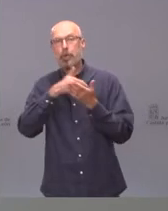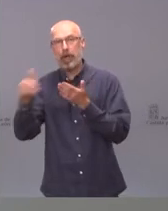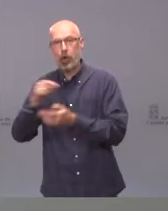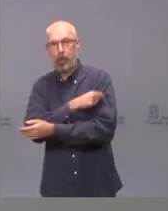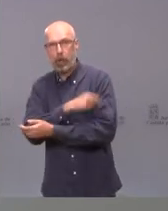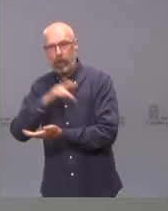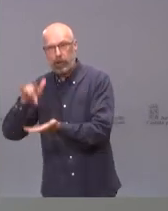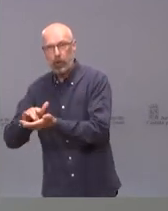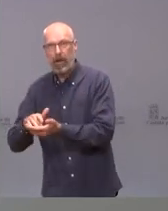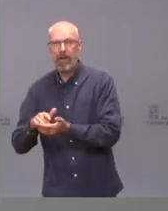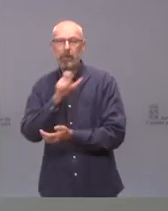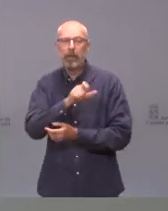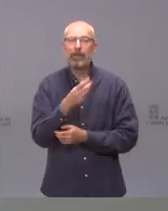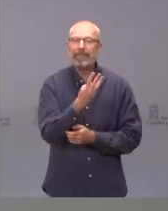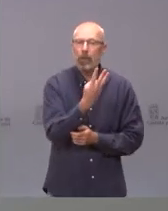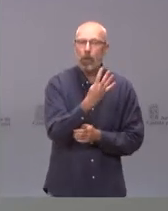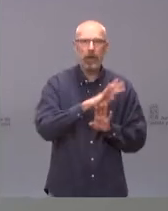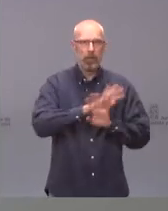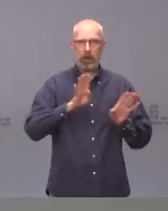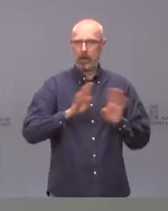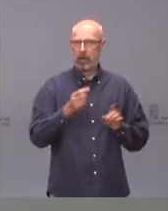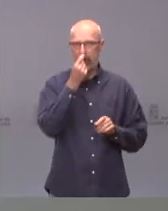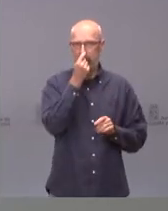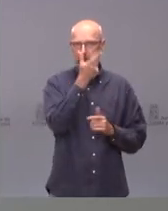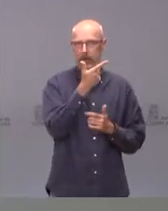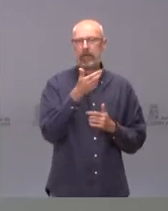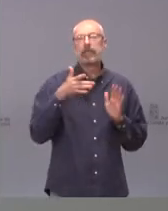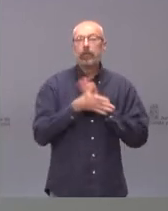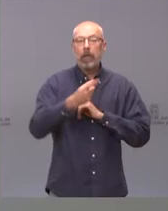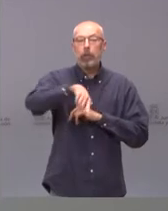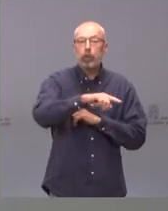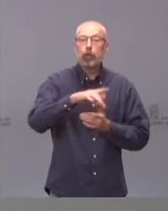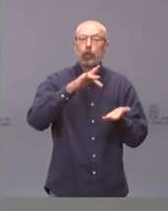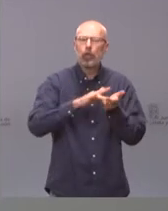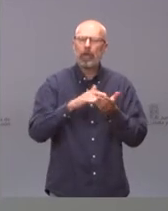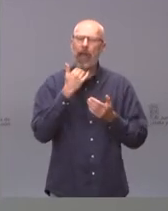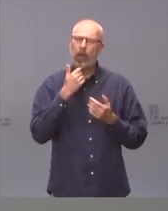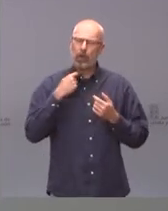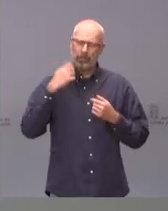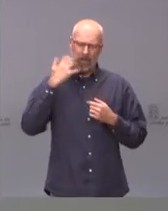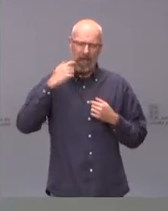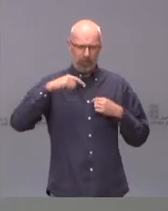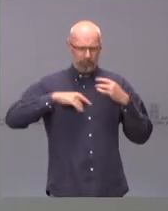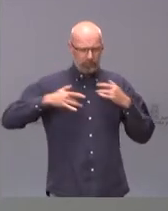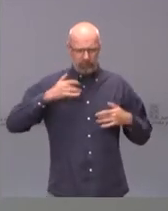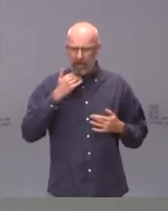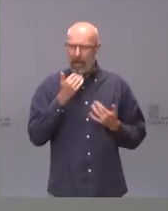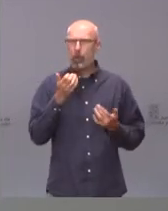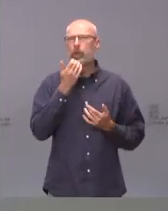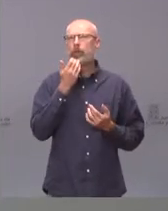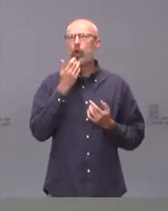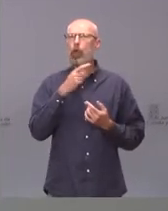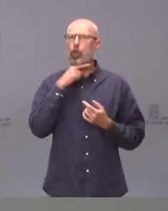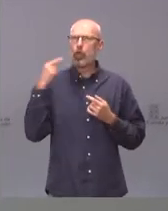AstraZeneca. Pero esto no quiere decir que seamos vigilantes, que si aparece algún efecto secundario, en este caso un dolor de